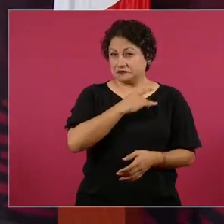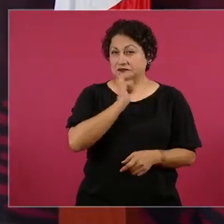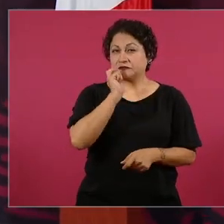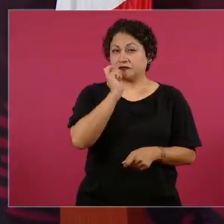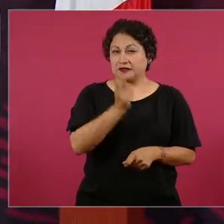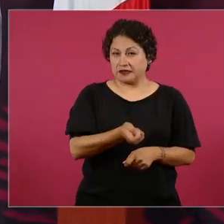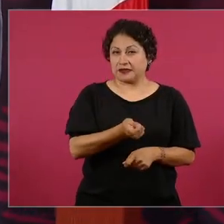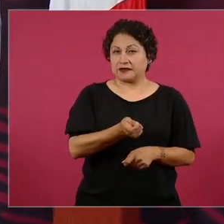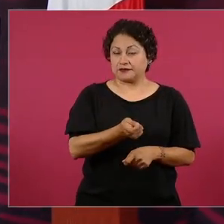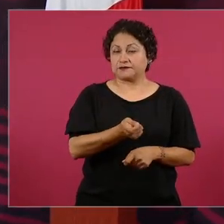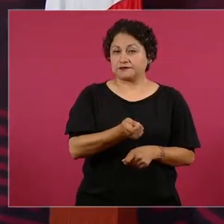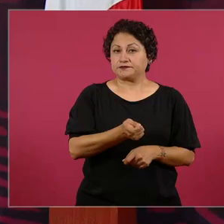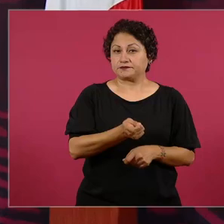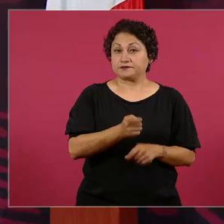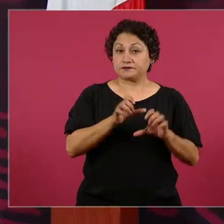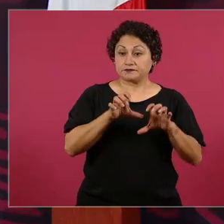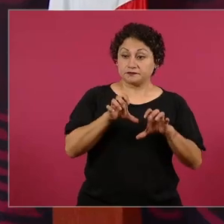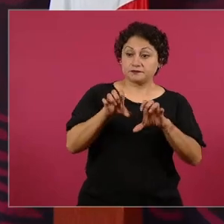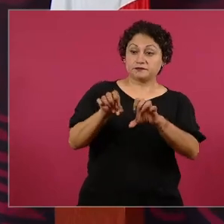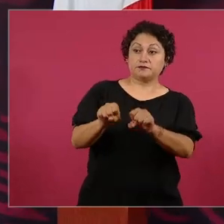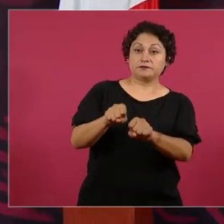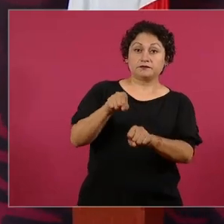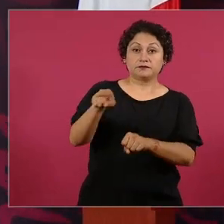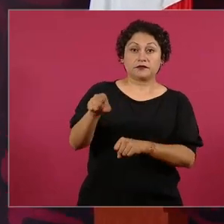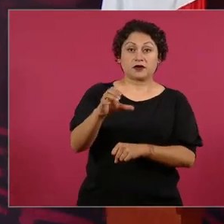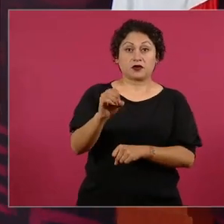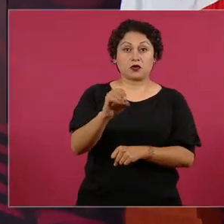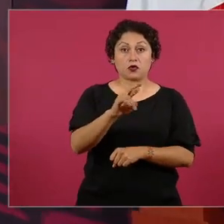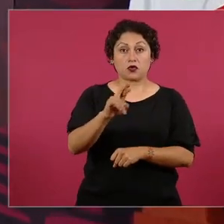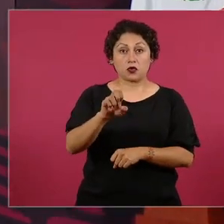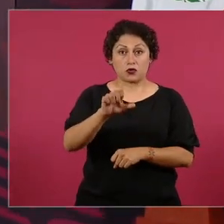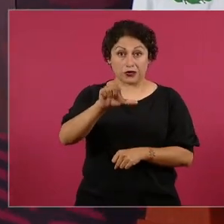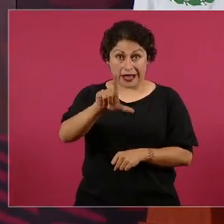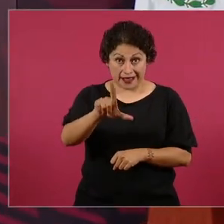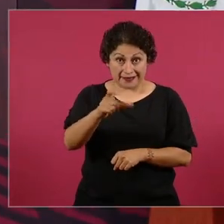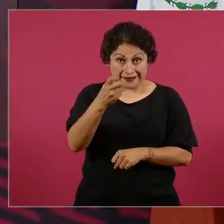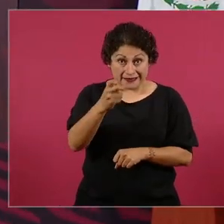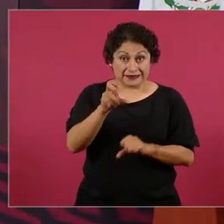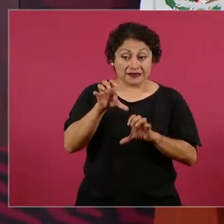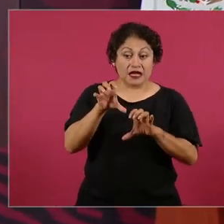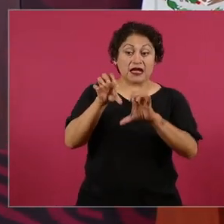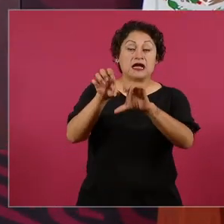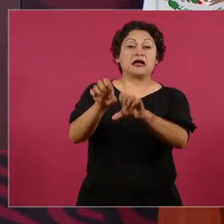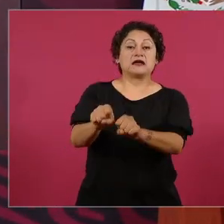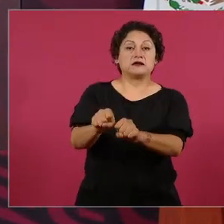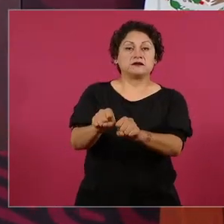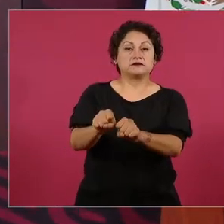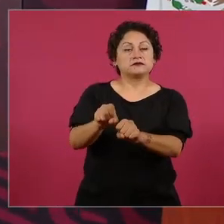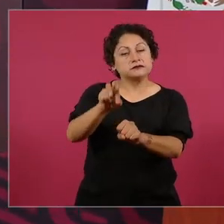Corral llevaba a ese propósito.